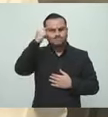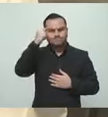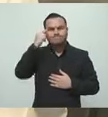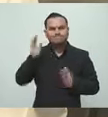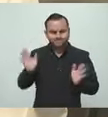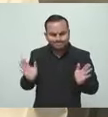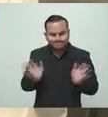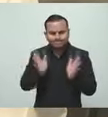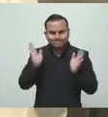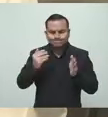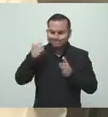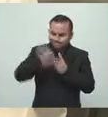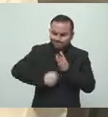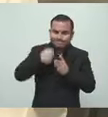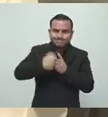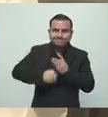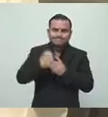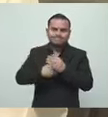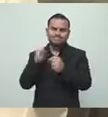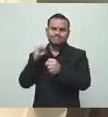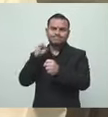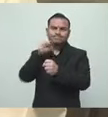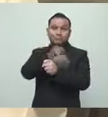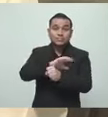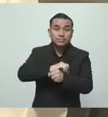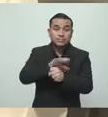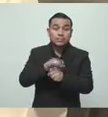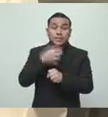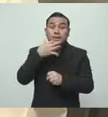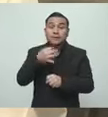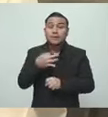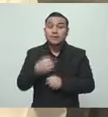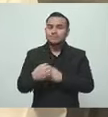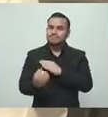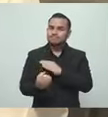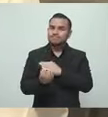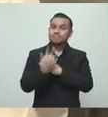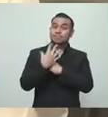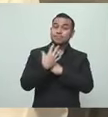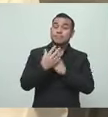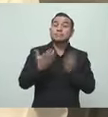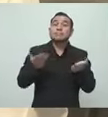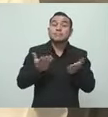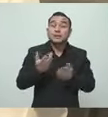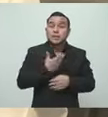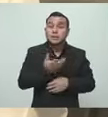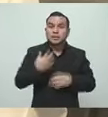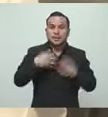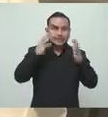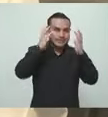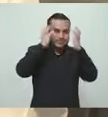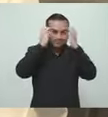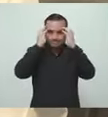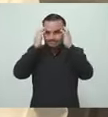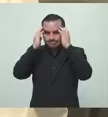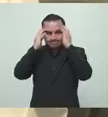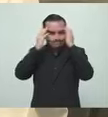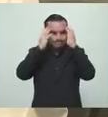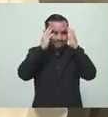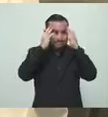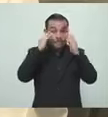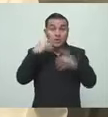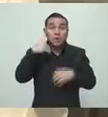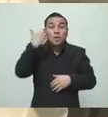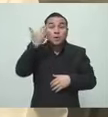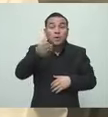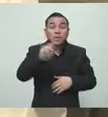seguir trabajando y dándolo mejor. Y también externaron su preocupación por lo que se puede venir a partir